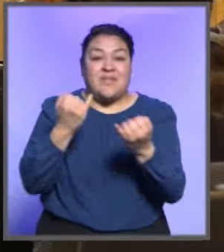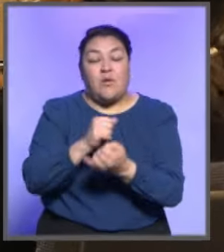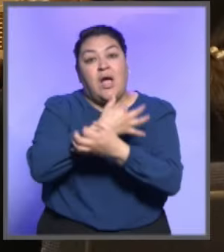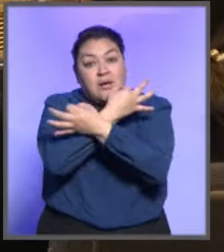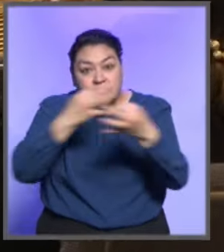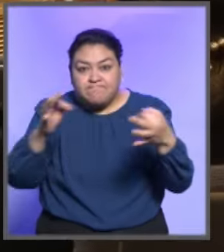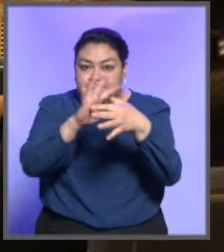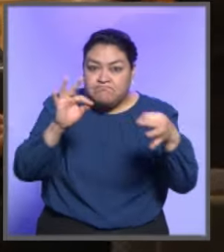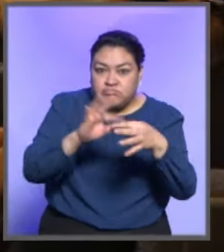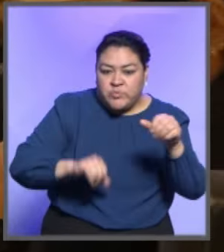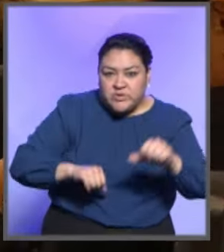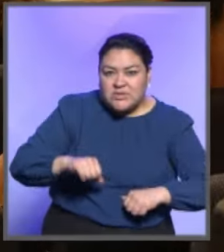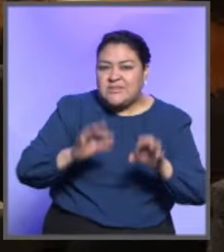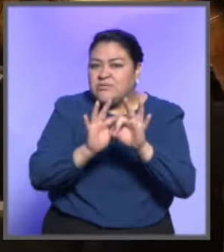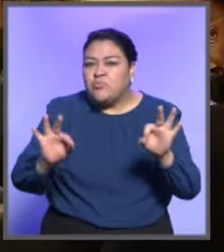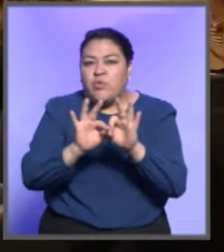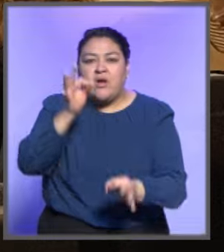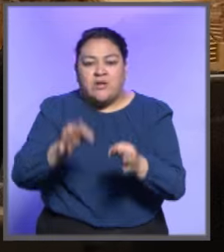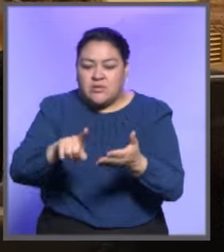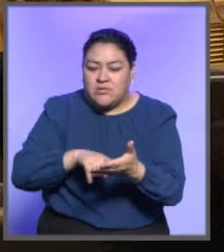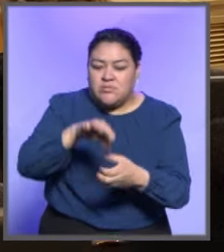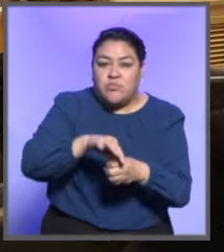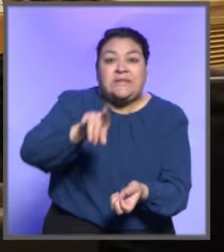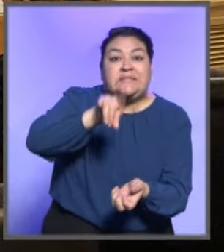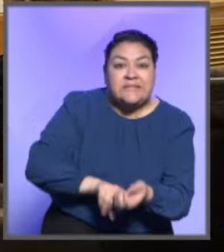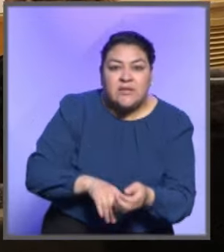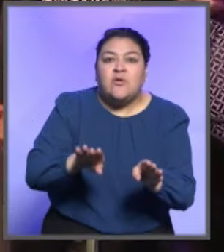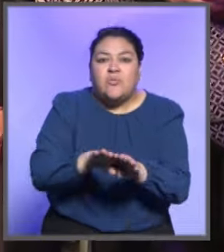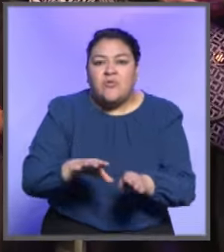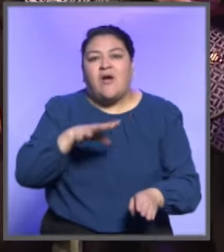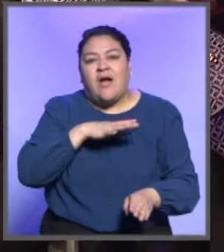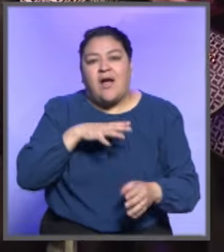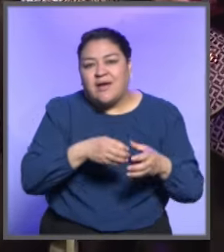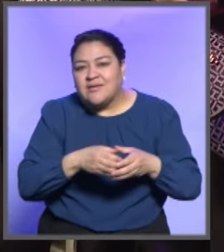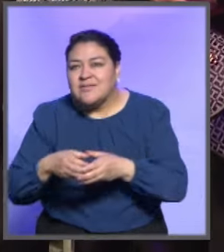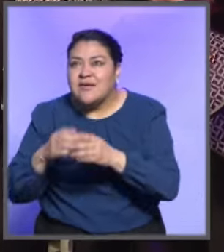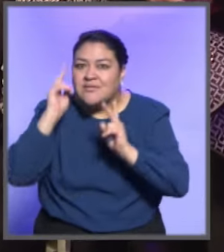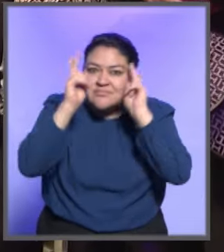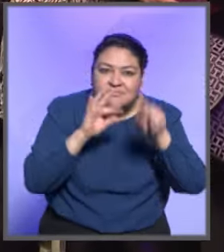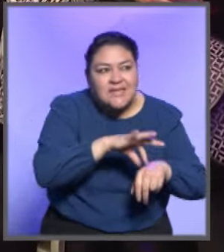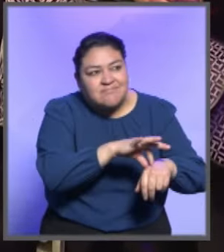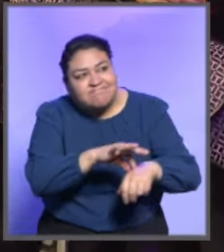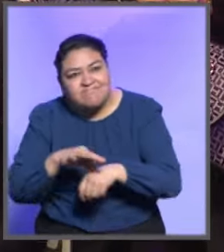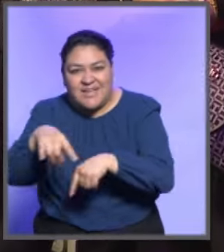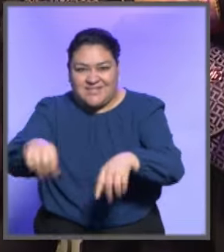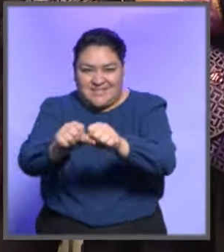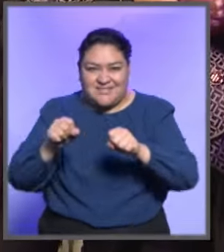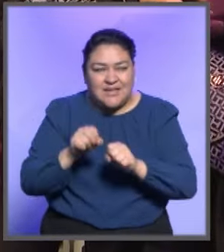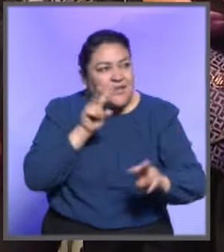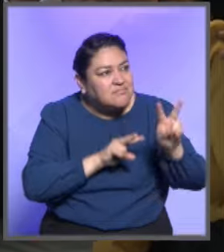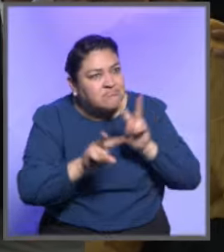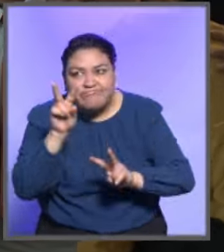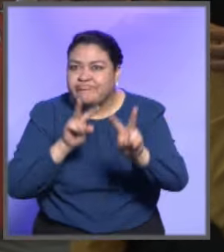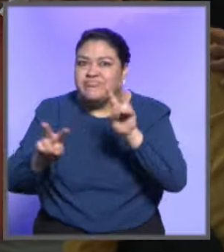A fin de dar a conocer las actividades esenciales del Tribunal Electoral desde su interior, se llevó a cabo una visita guiada por las instalaciones de la